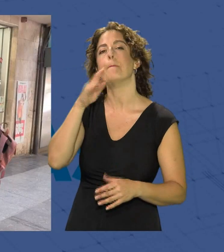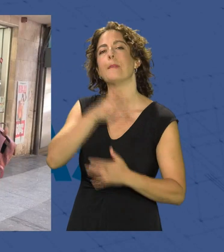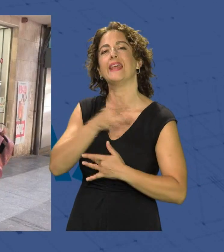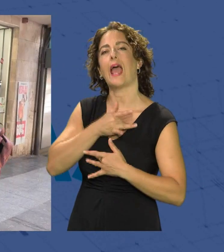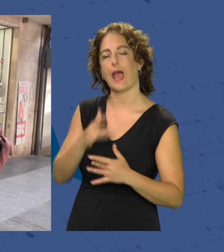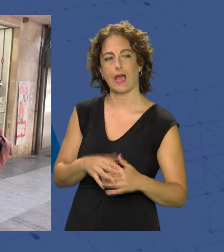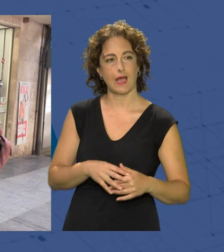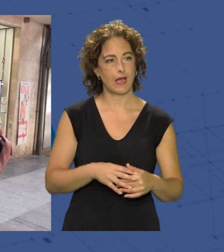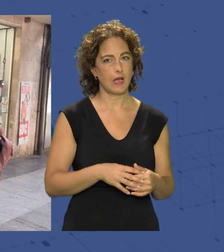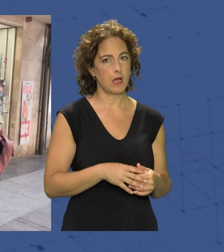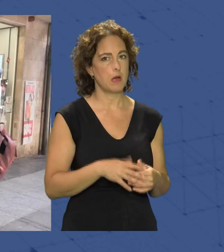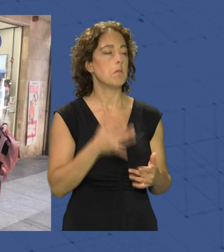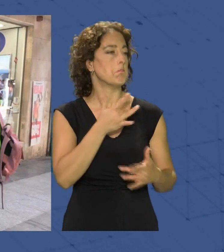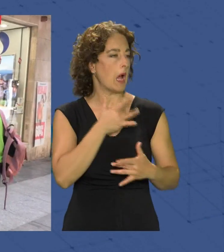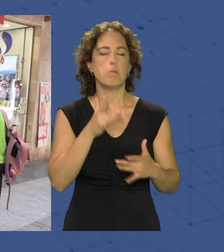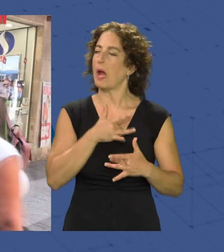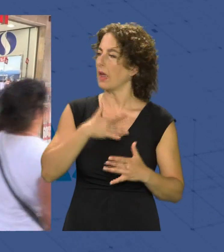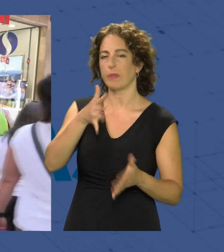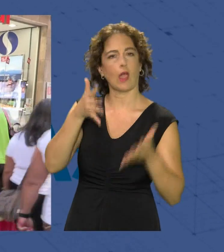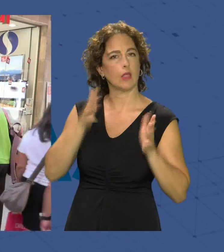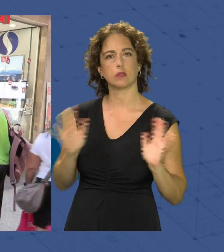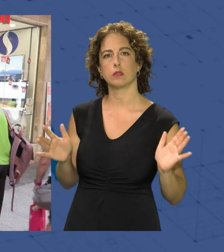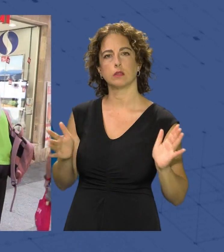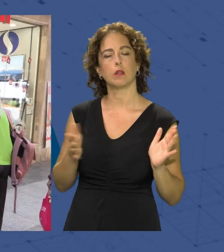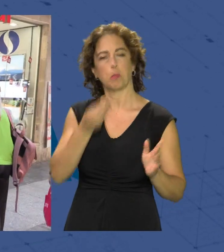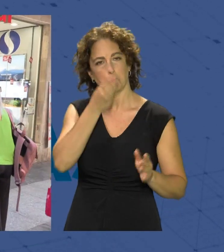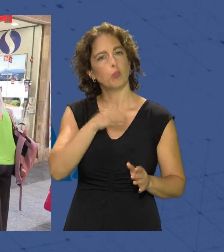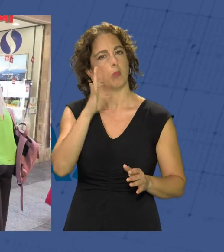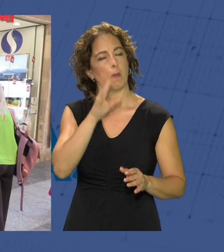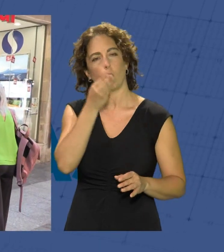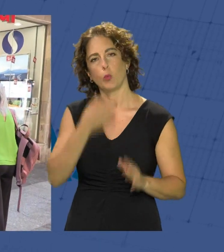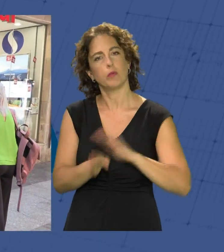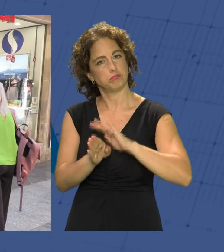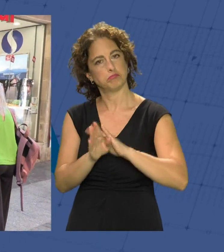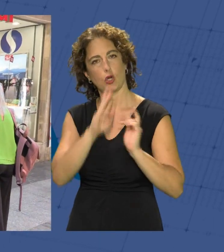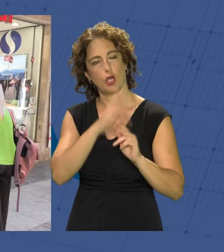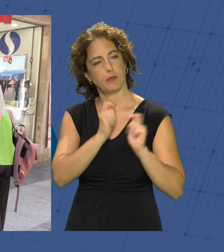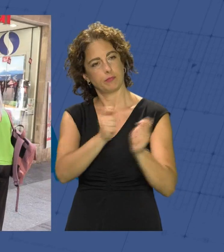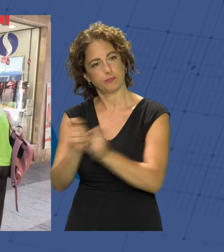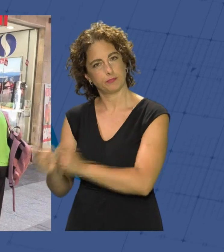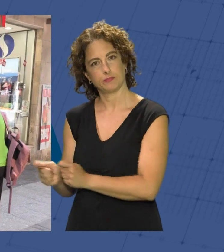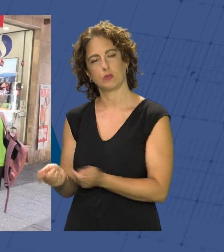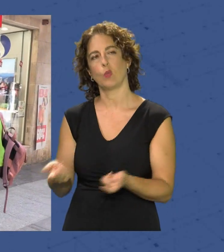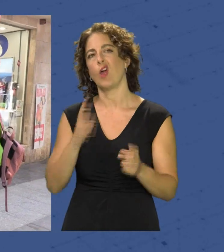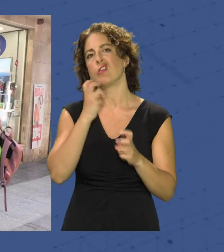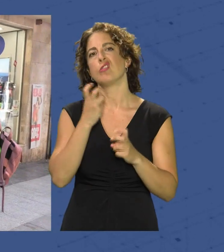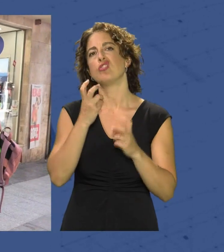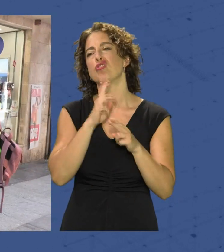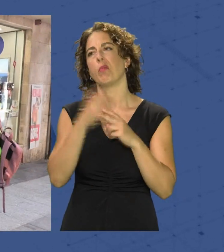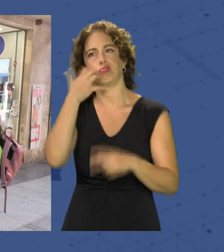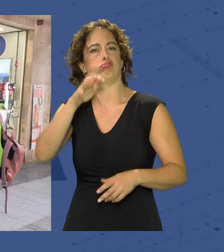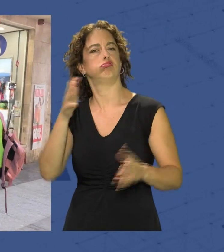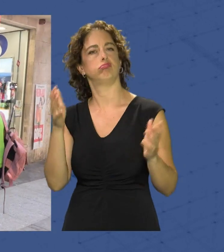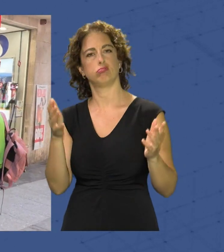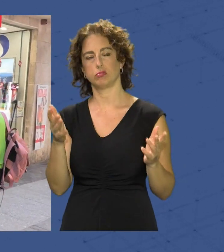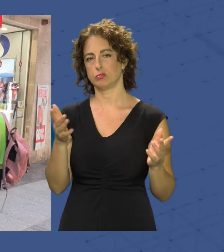bueno María me encanta María me parece bien que sigan poniéndolo no tanto nombre cursi como hoy